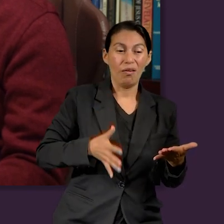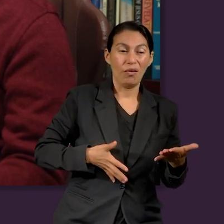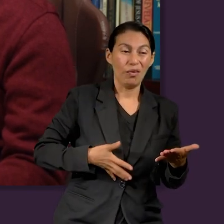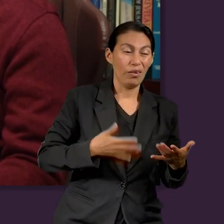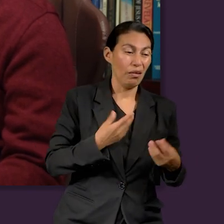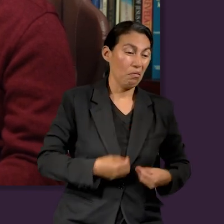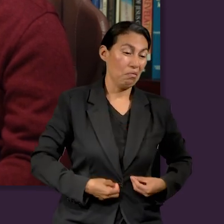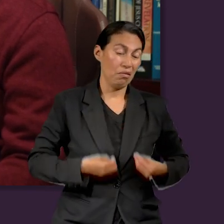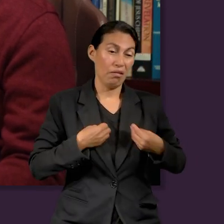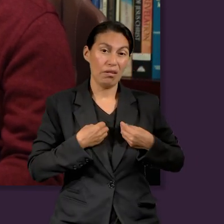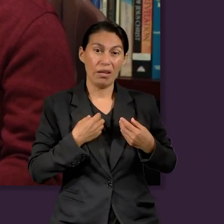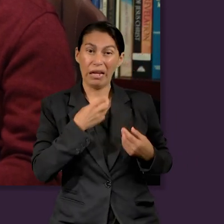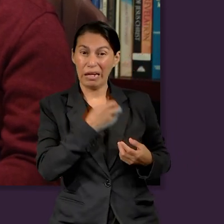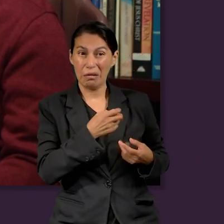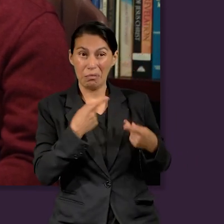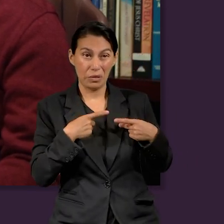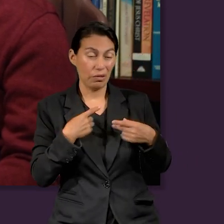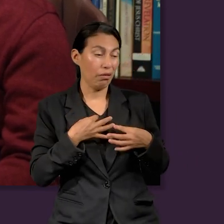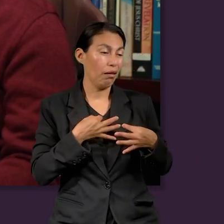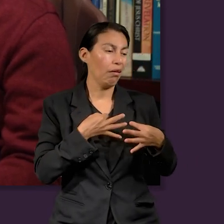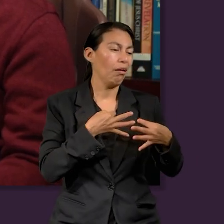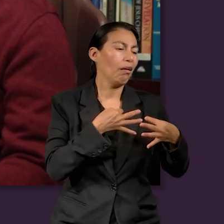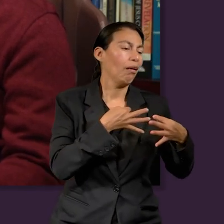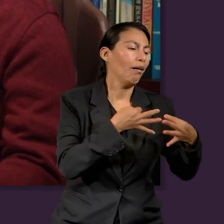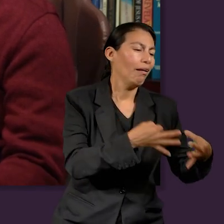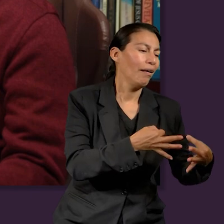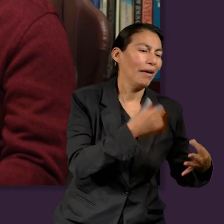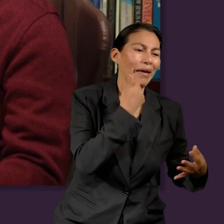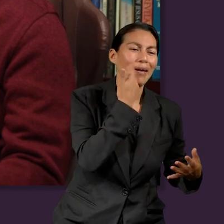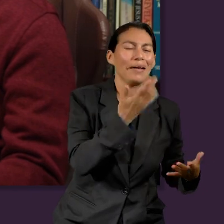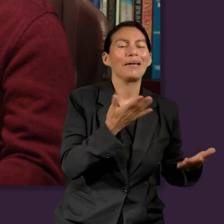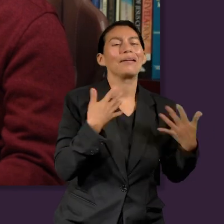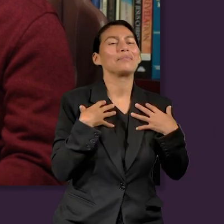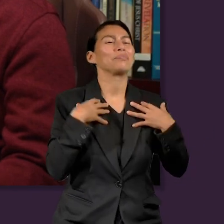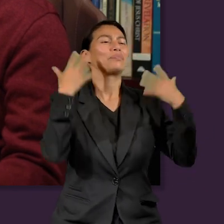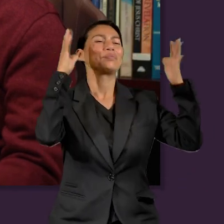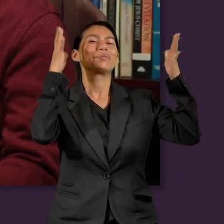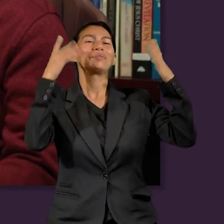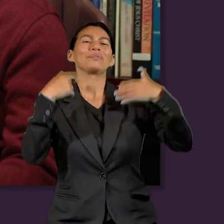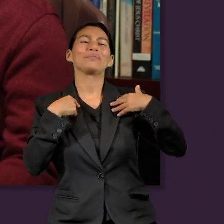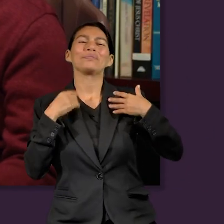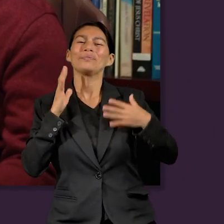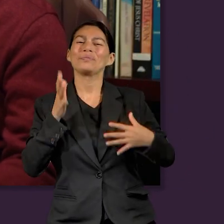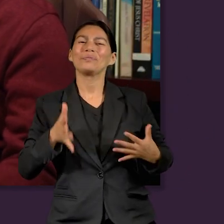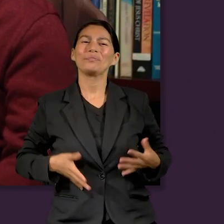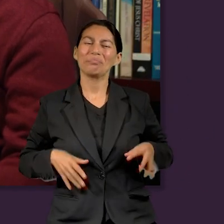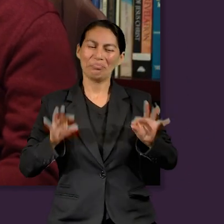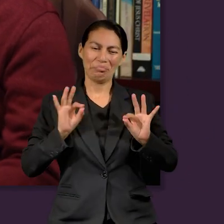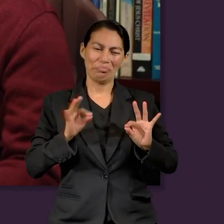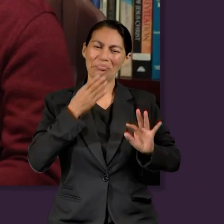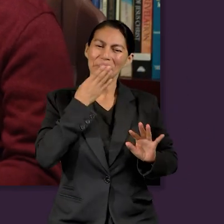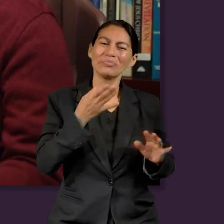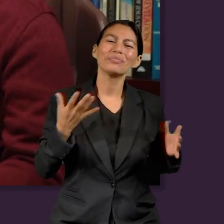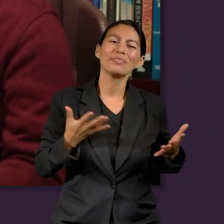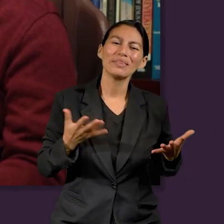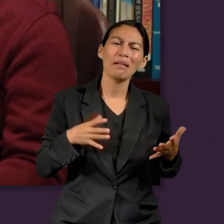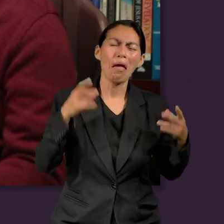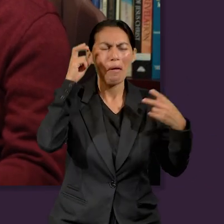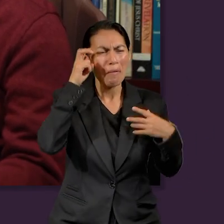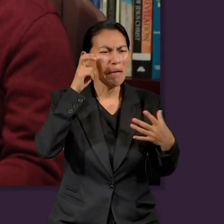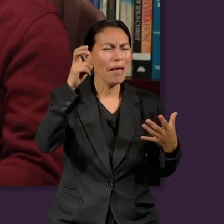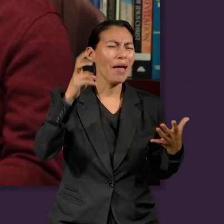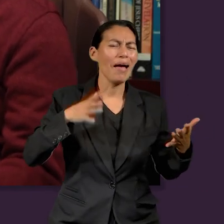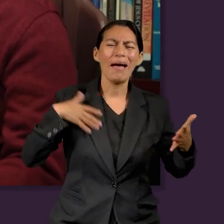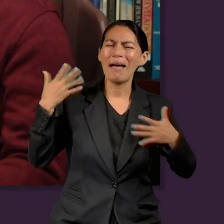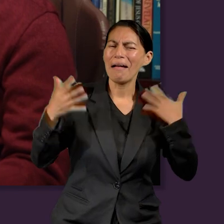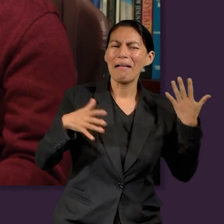es lo que más llama la atención de las personas. Todo el mundo lo que anda buscando es fiesta, pasarla bien, pasarla cómodo,